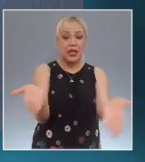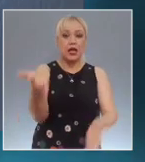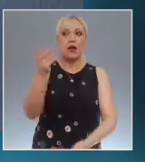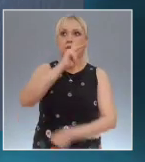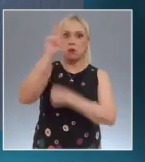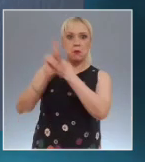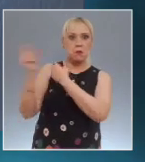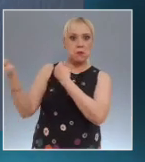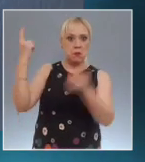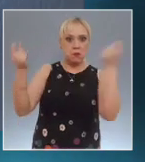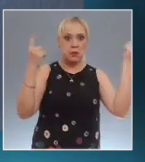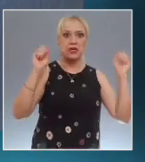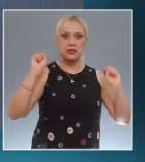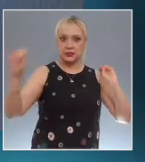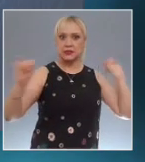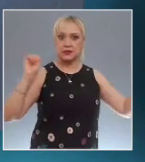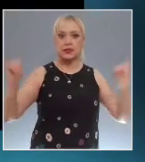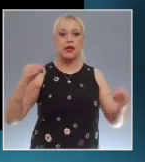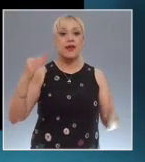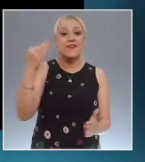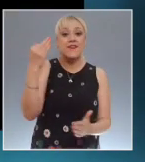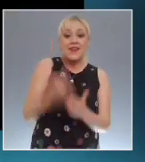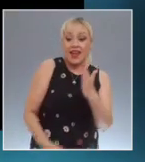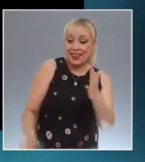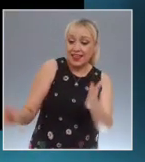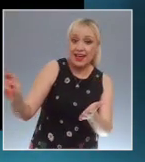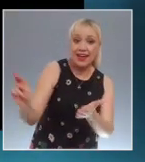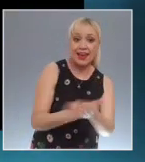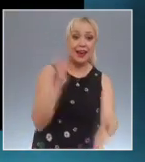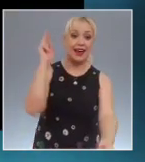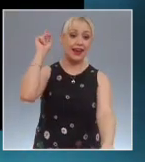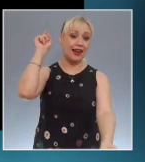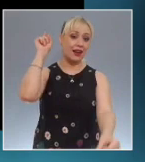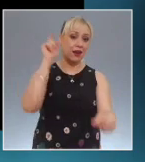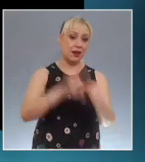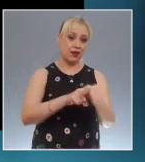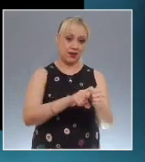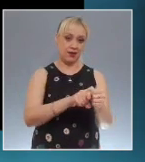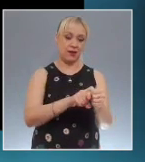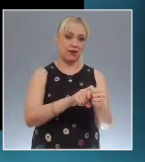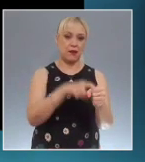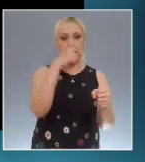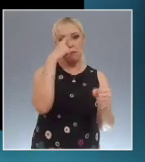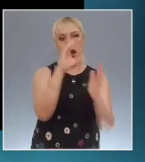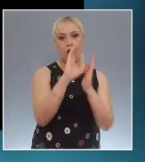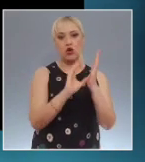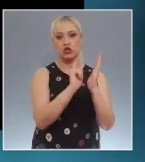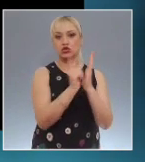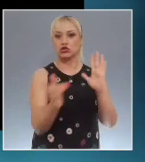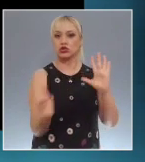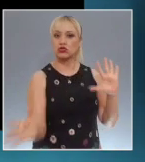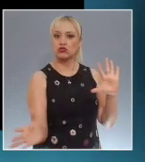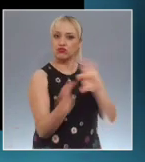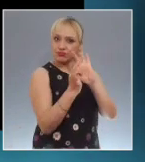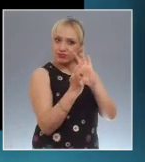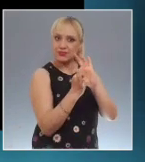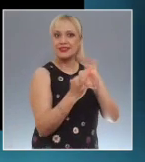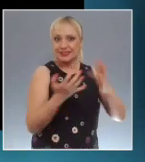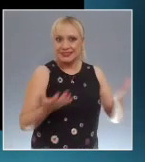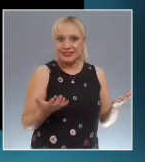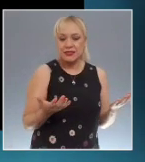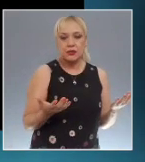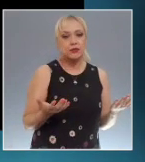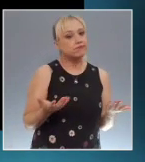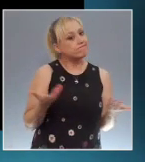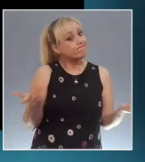que queremos analizar justamente es las tensiones y también las supuestas tensiones que se han creado en torno al contenido